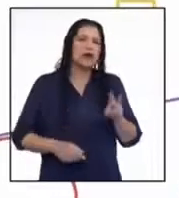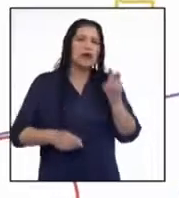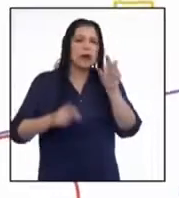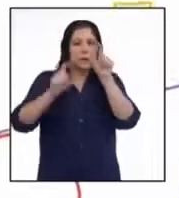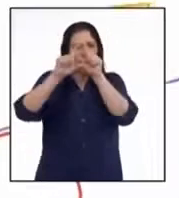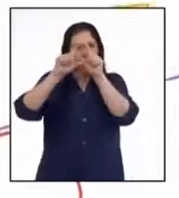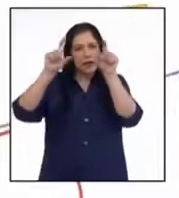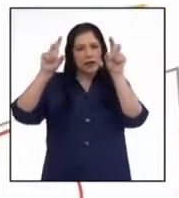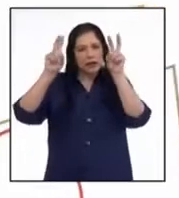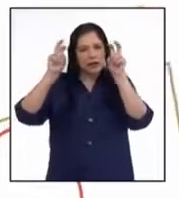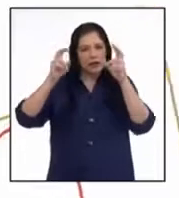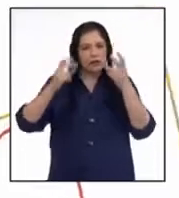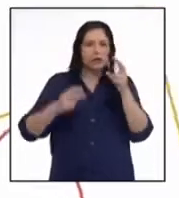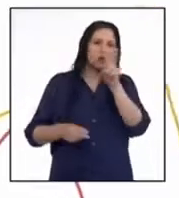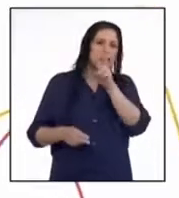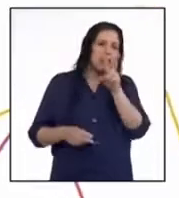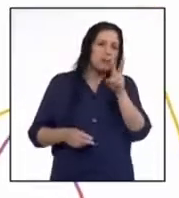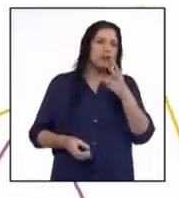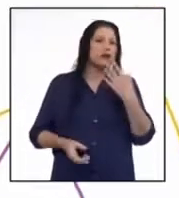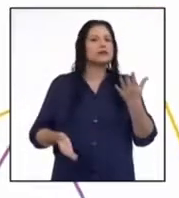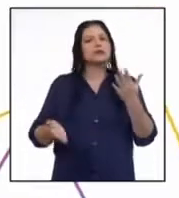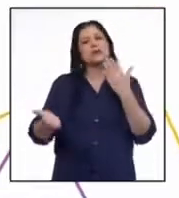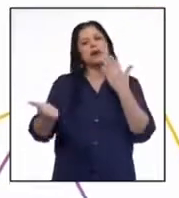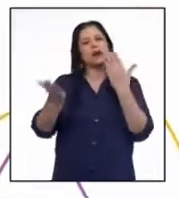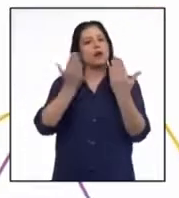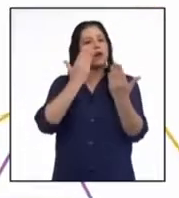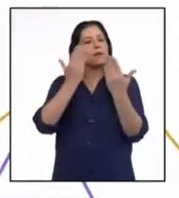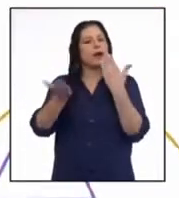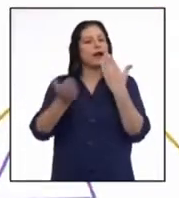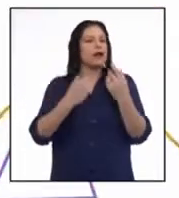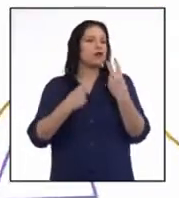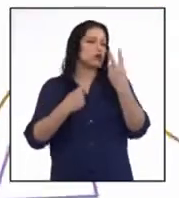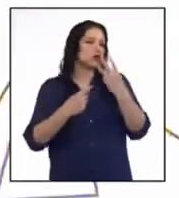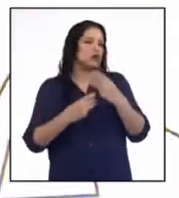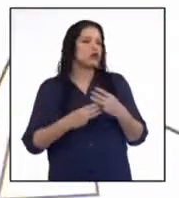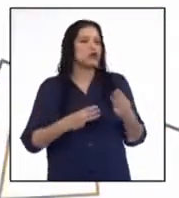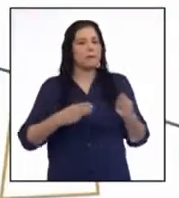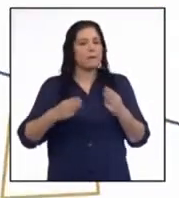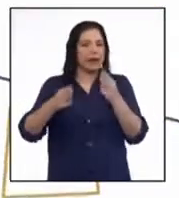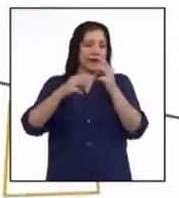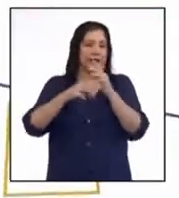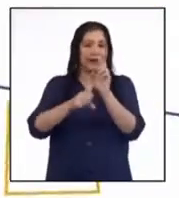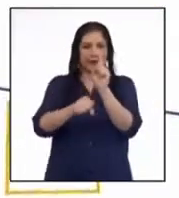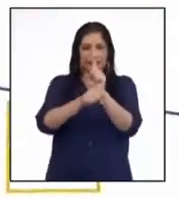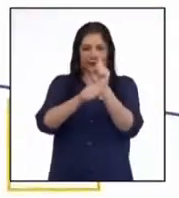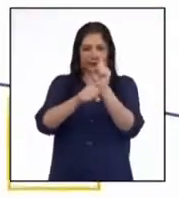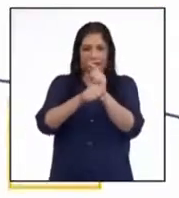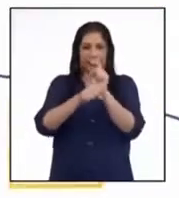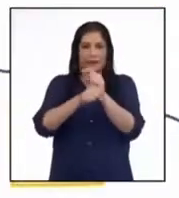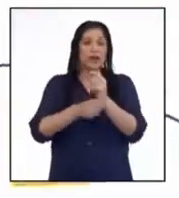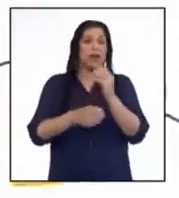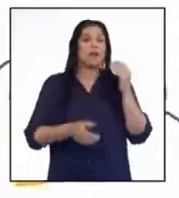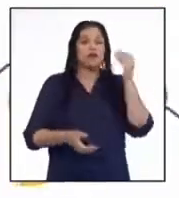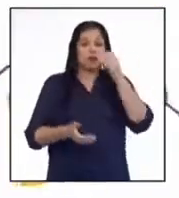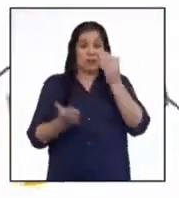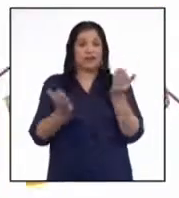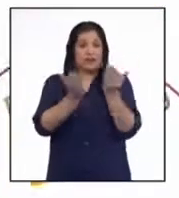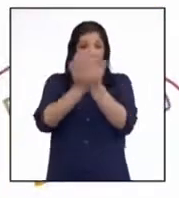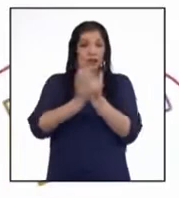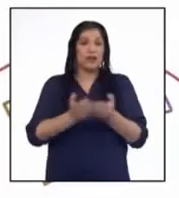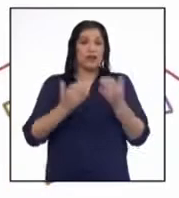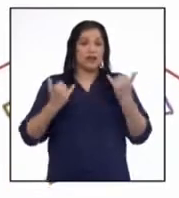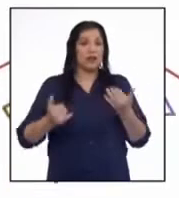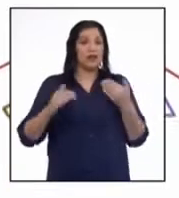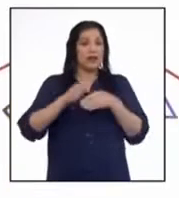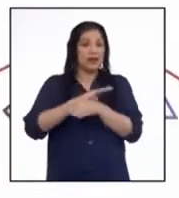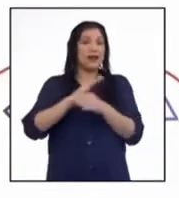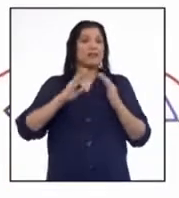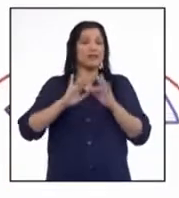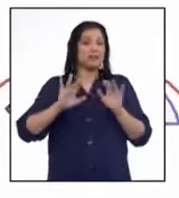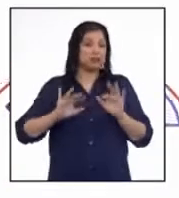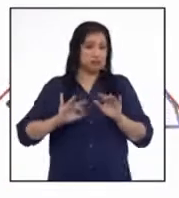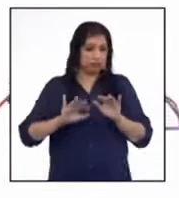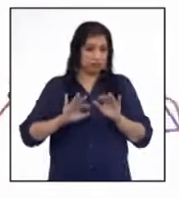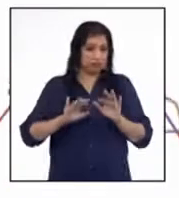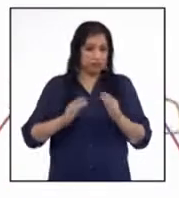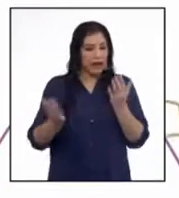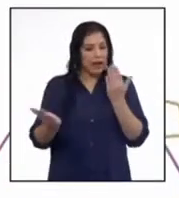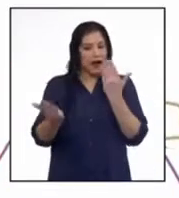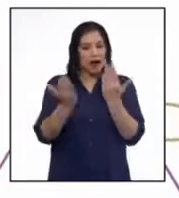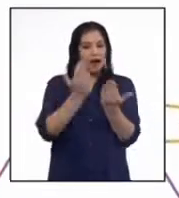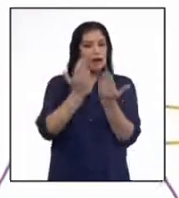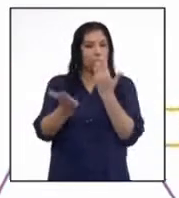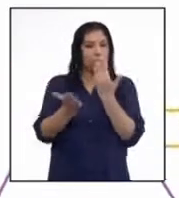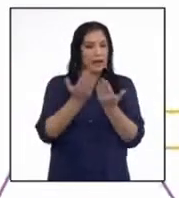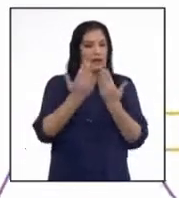el título y la leyenda notamos que se están comparando dos modalidades de enseñanza, presencial versus virtual. La comparación entre ambas